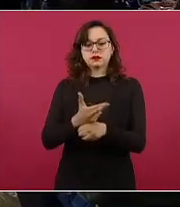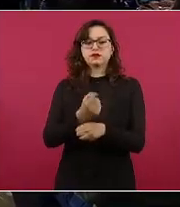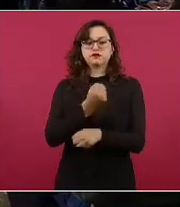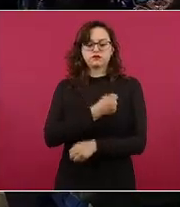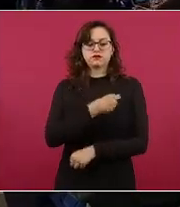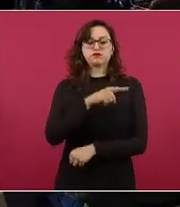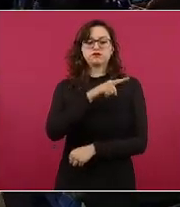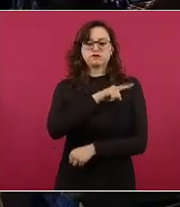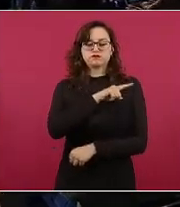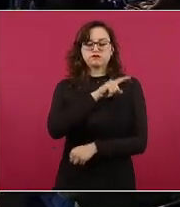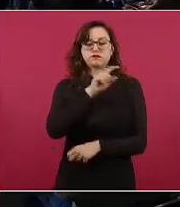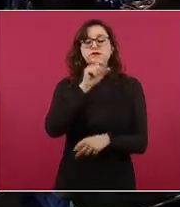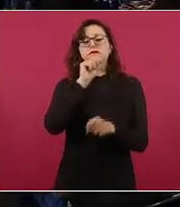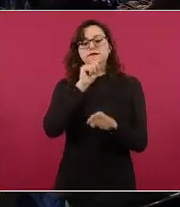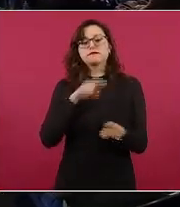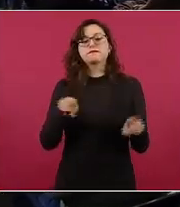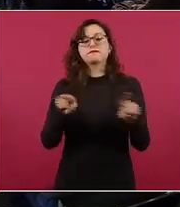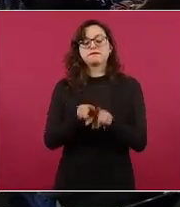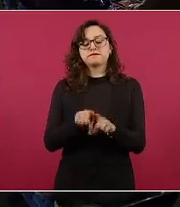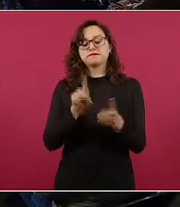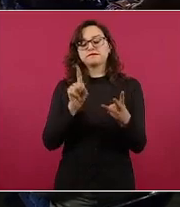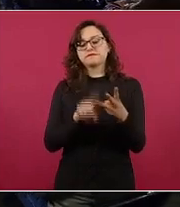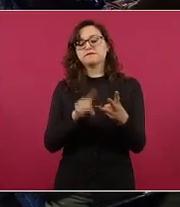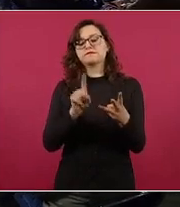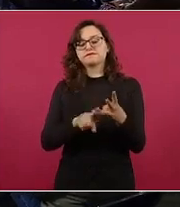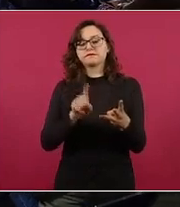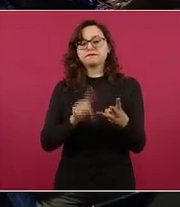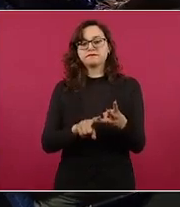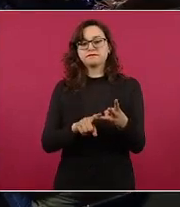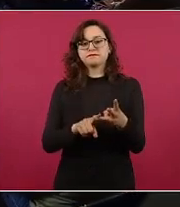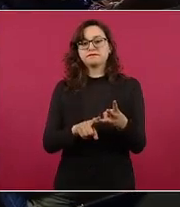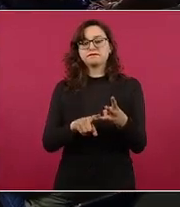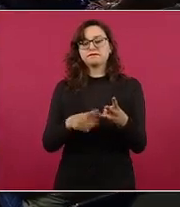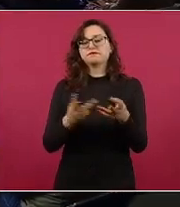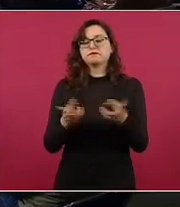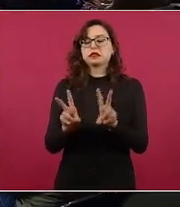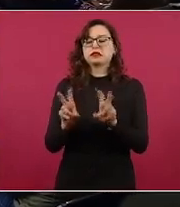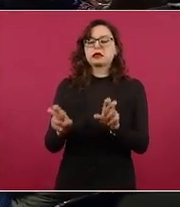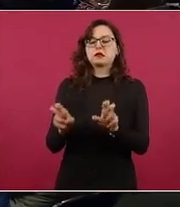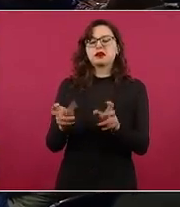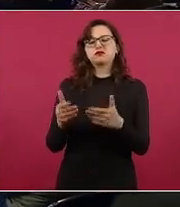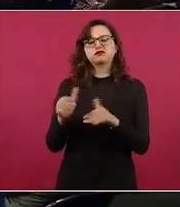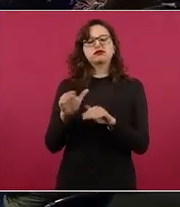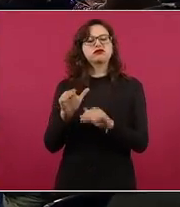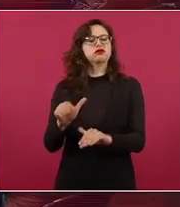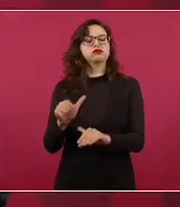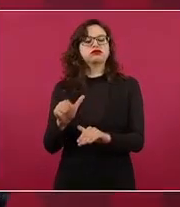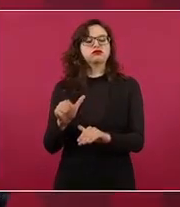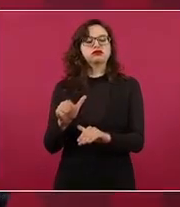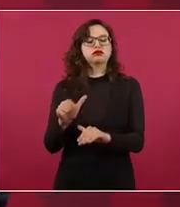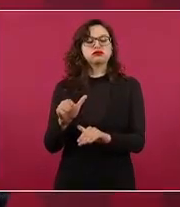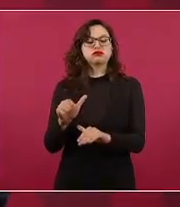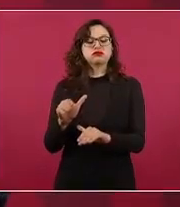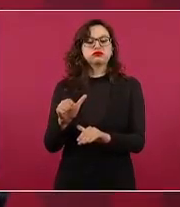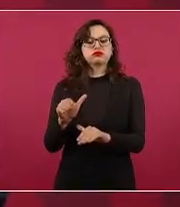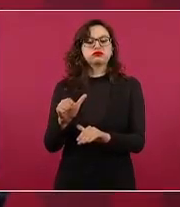vamos a informar sobre unos nombramientos de